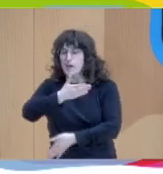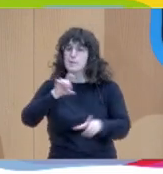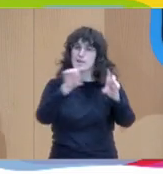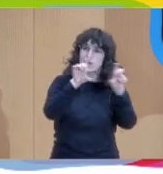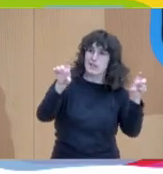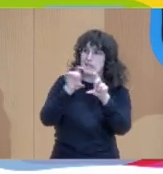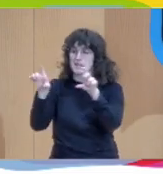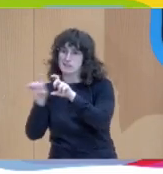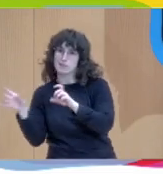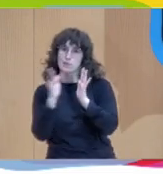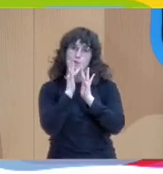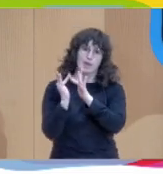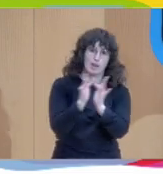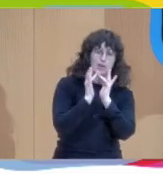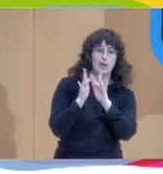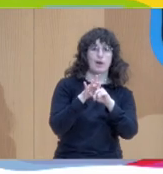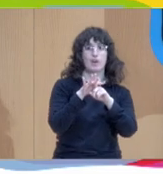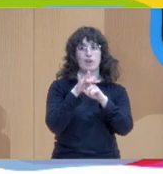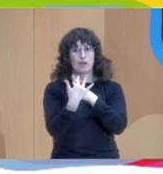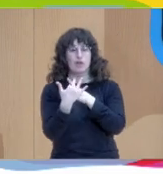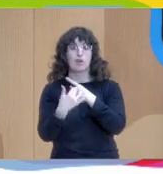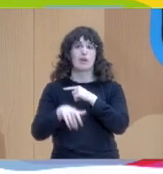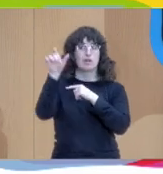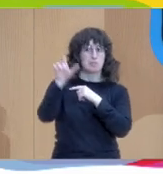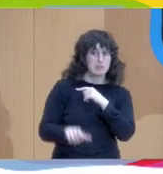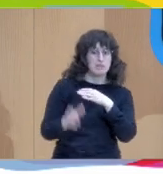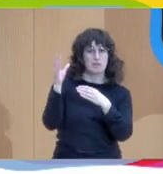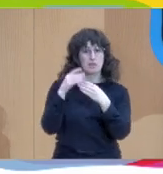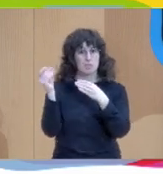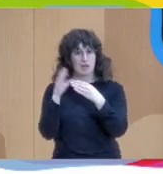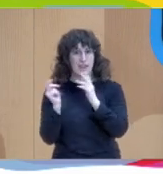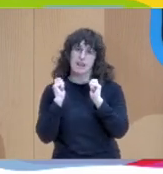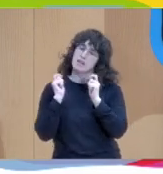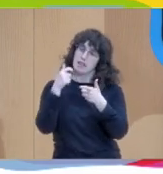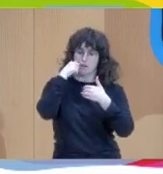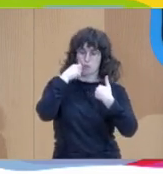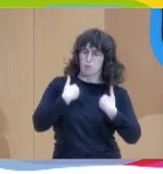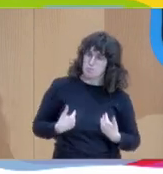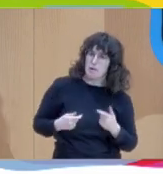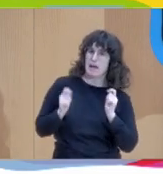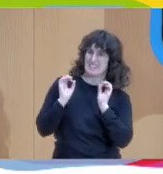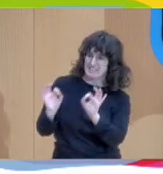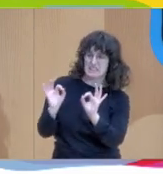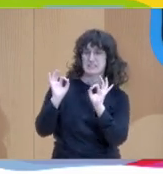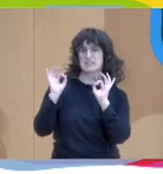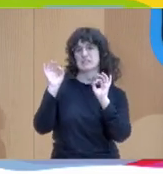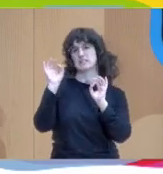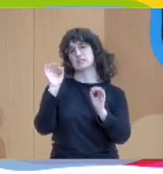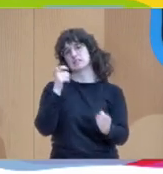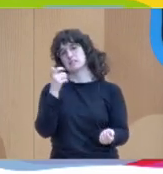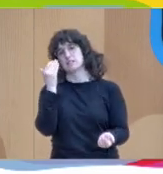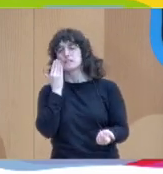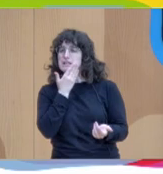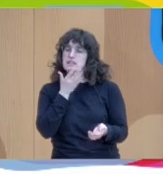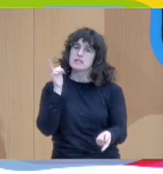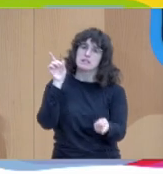a trabajar con el contexto y la red del paciente, la humanización, el paciente en el centro, la participación del usuario en el tratamiento